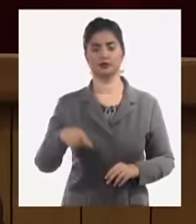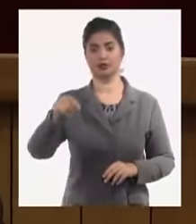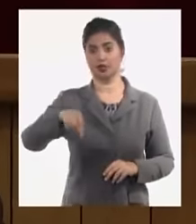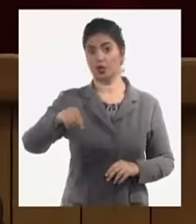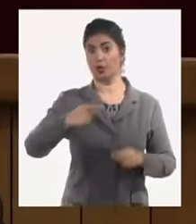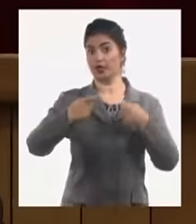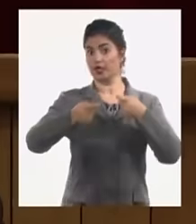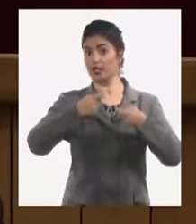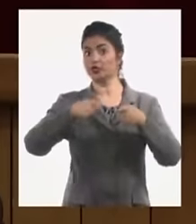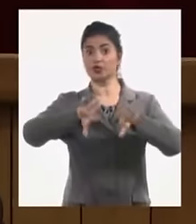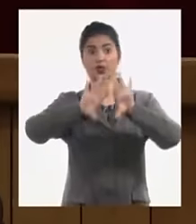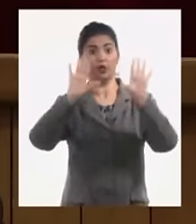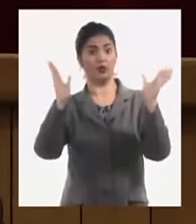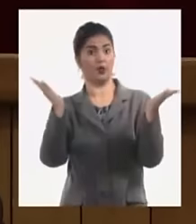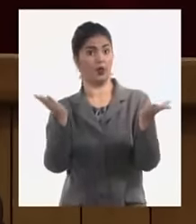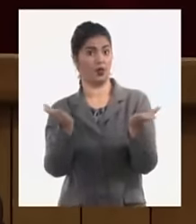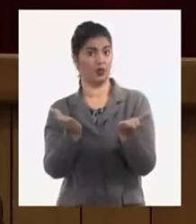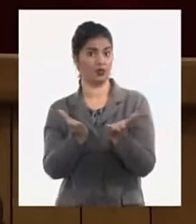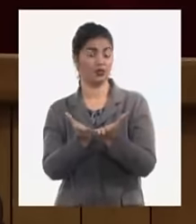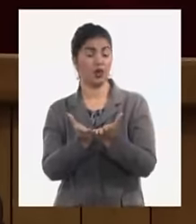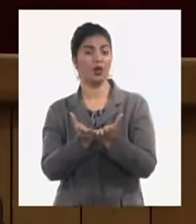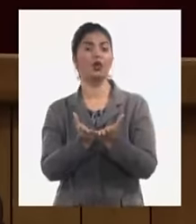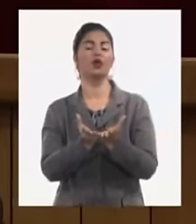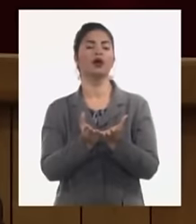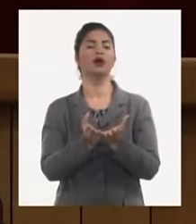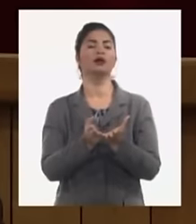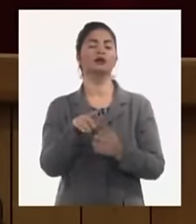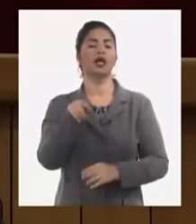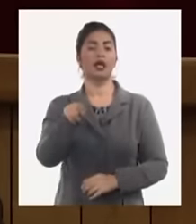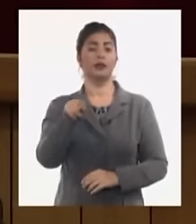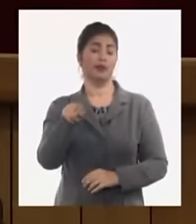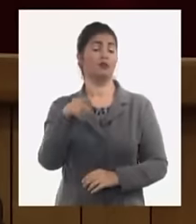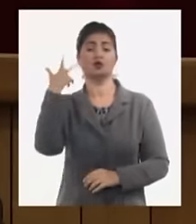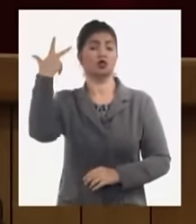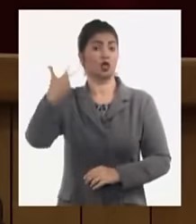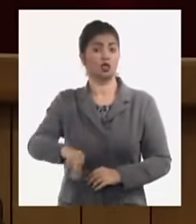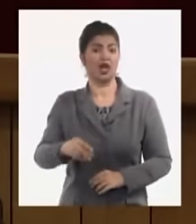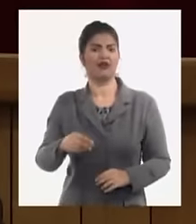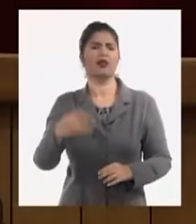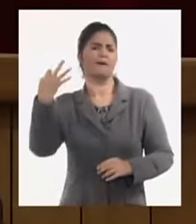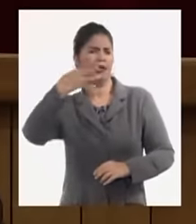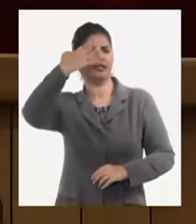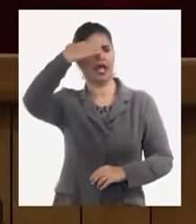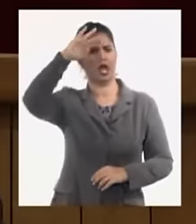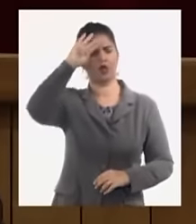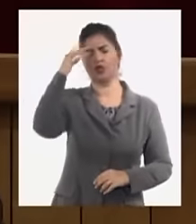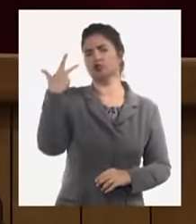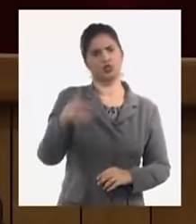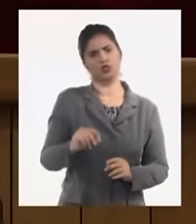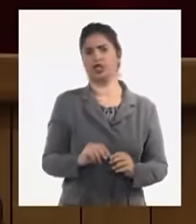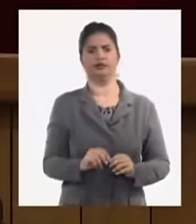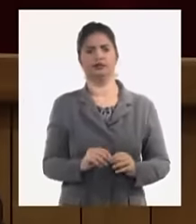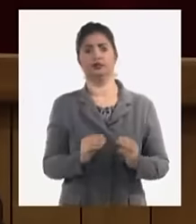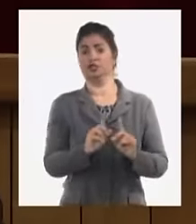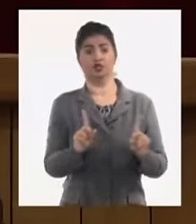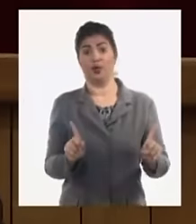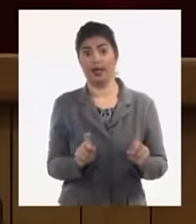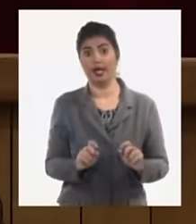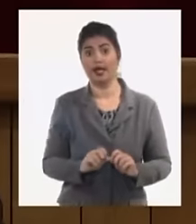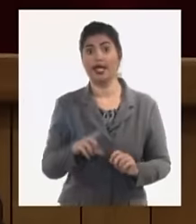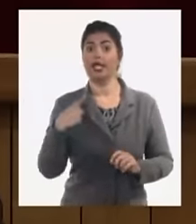en importaciones desde el exterior se hace sin saber cuál es el origen de ese fondo nosotros tenemos que proteger